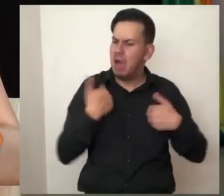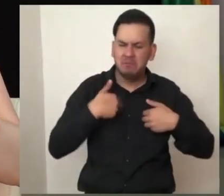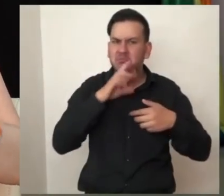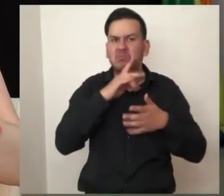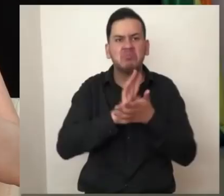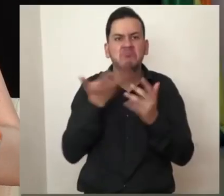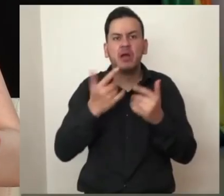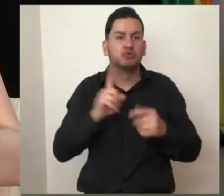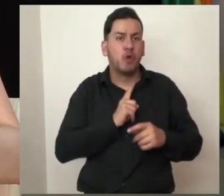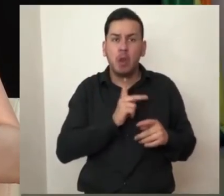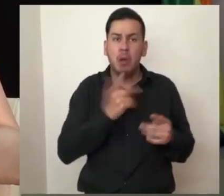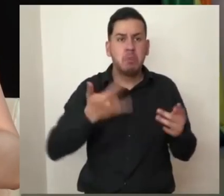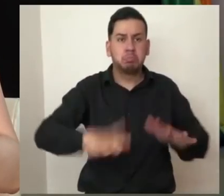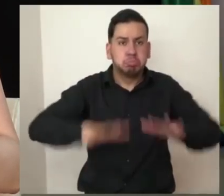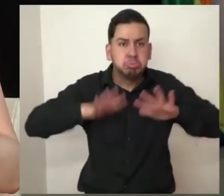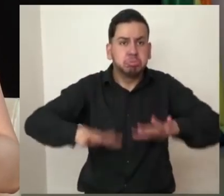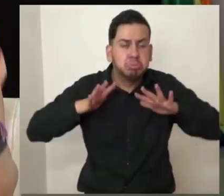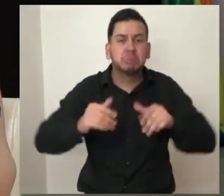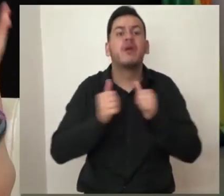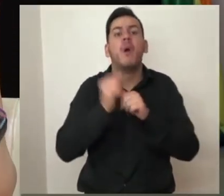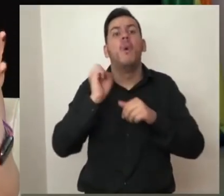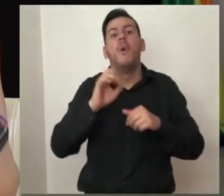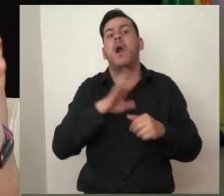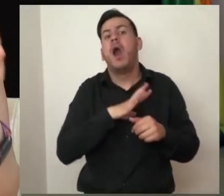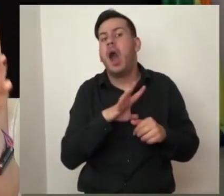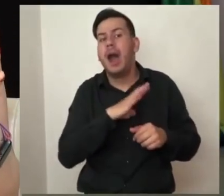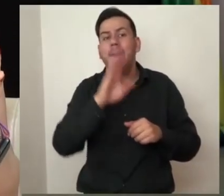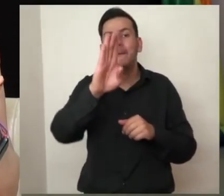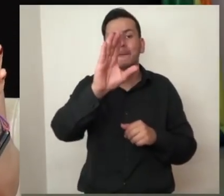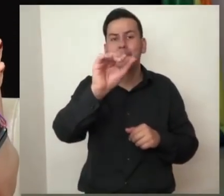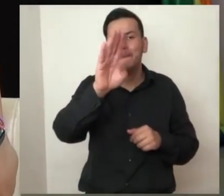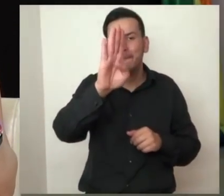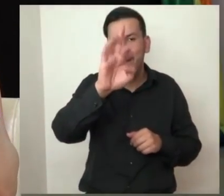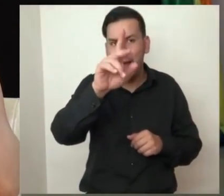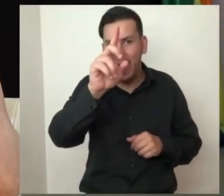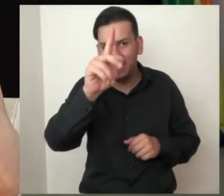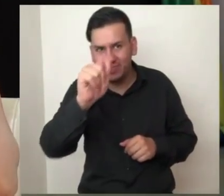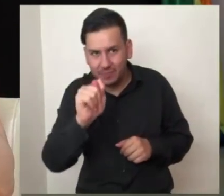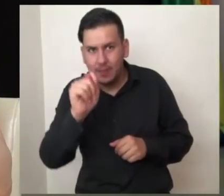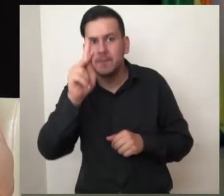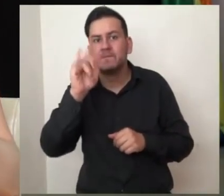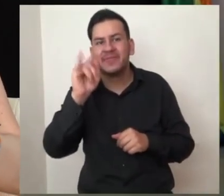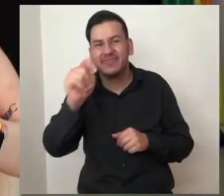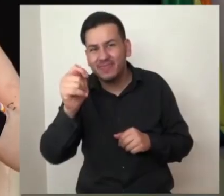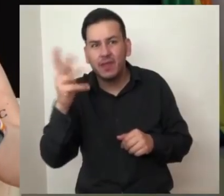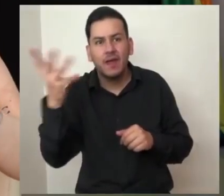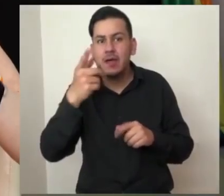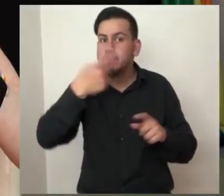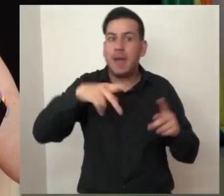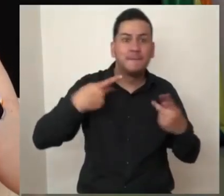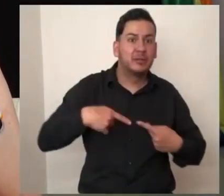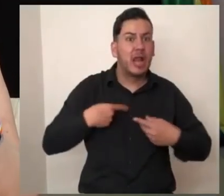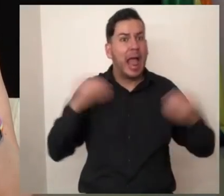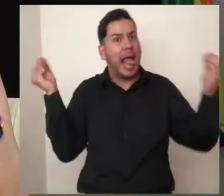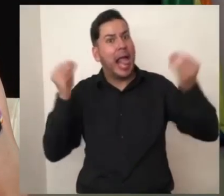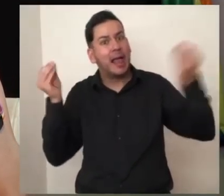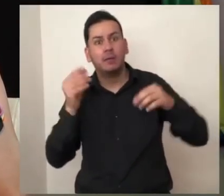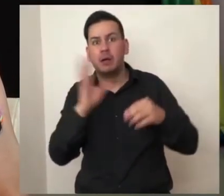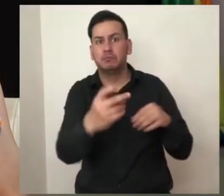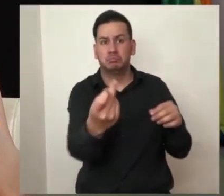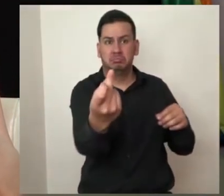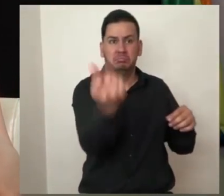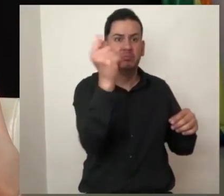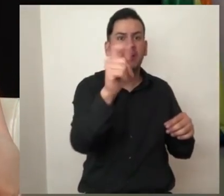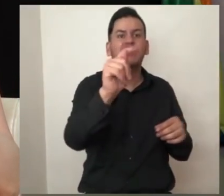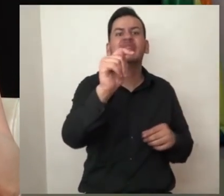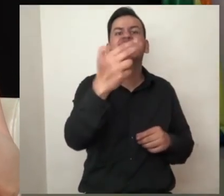existencia durante estos días, meses, años de la cuarentena y una escena con Brad Pitt que represente el momento cuando la gente que abogó por el chasquido de